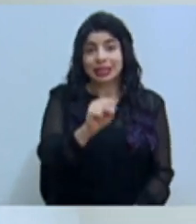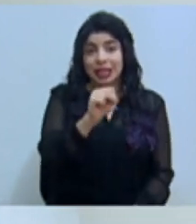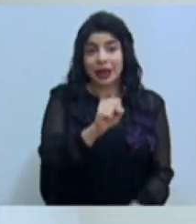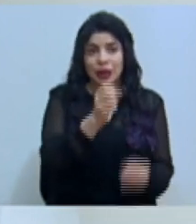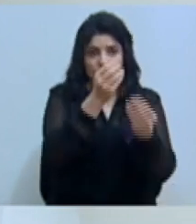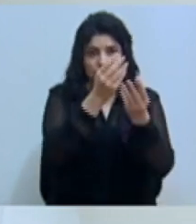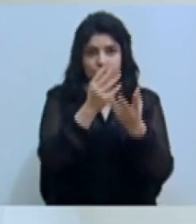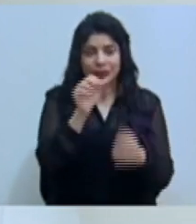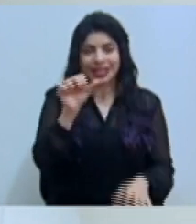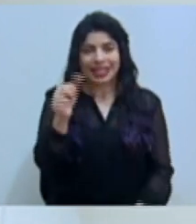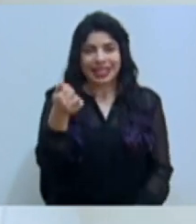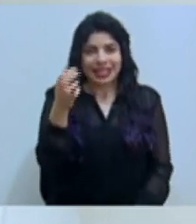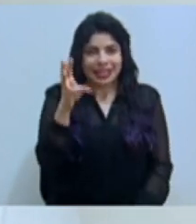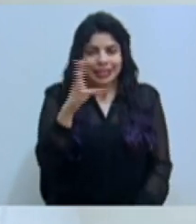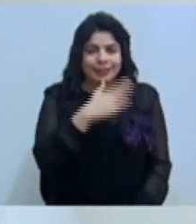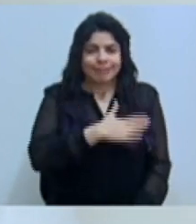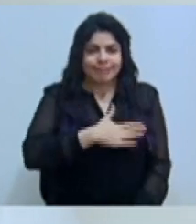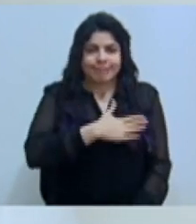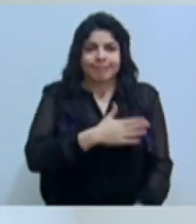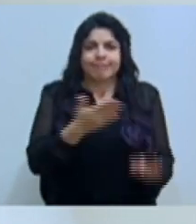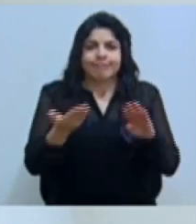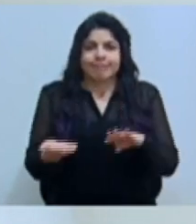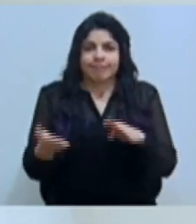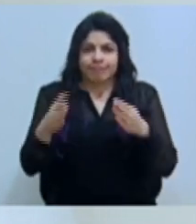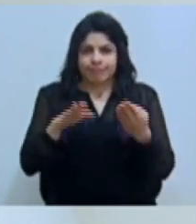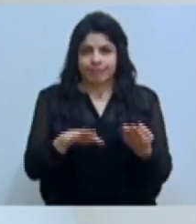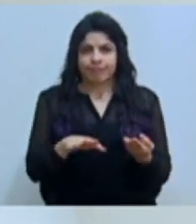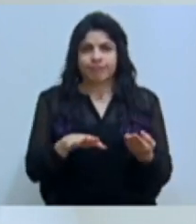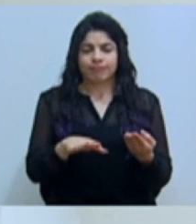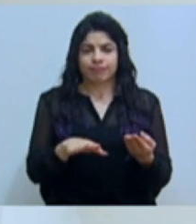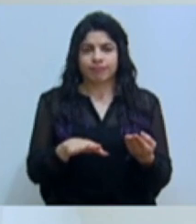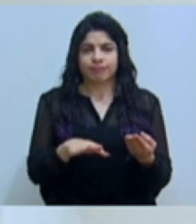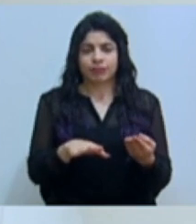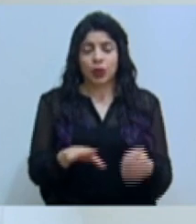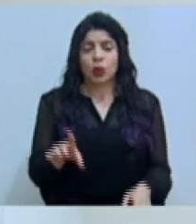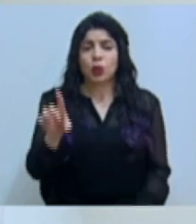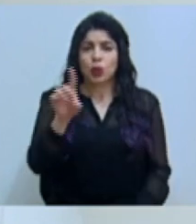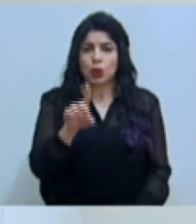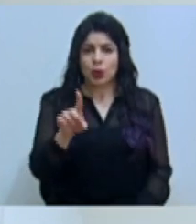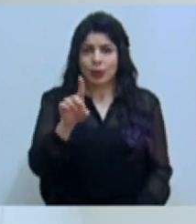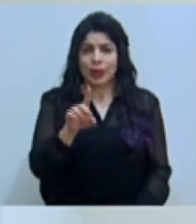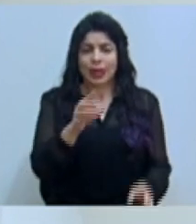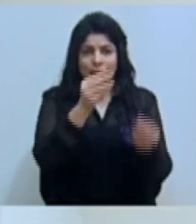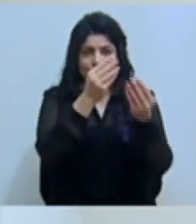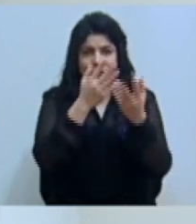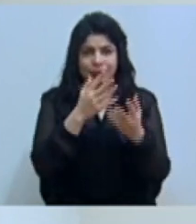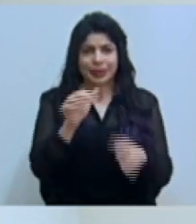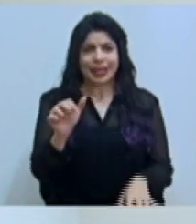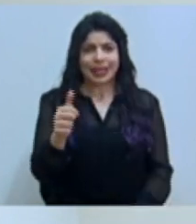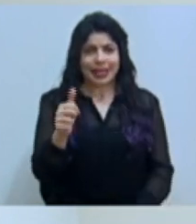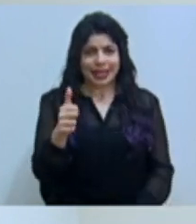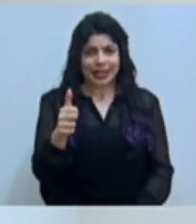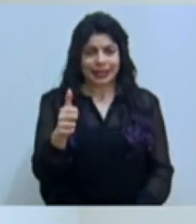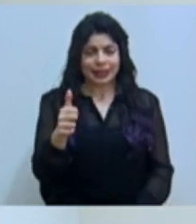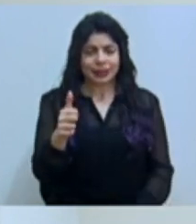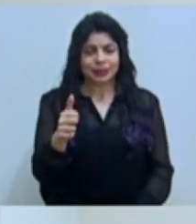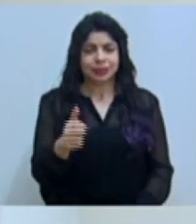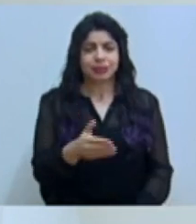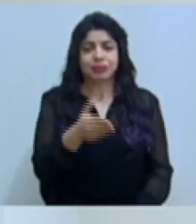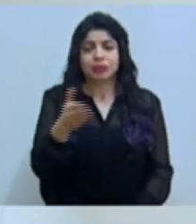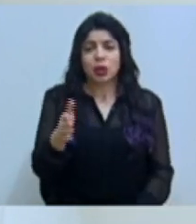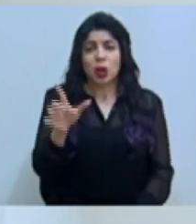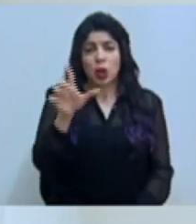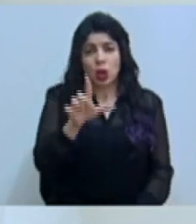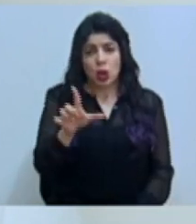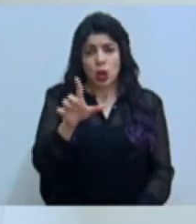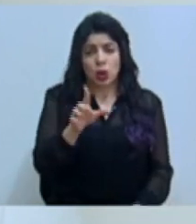reportaron 16 lamentables fallecimientos. El día domingo se reportaron 10. Para el día